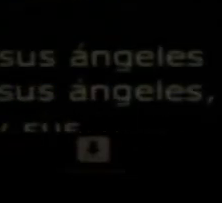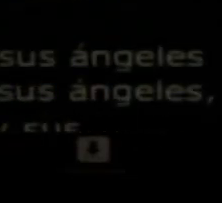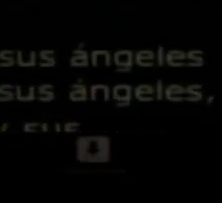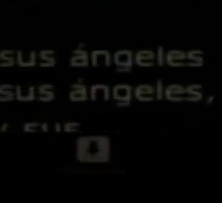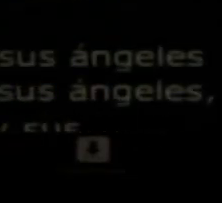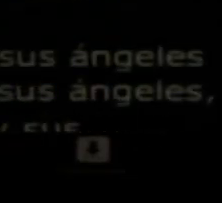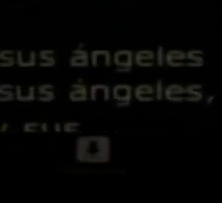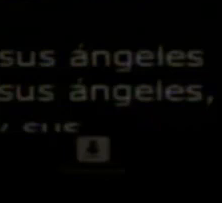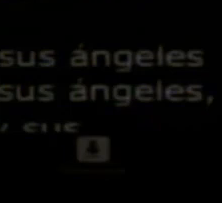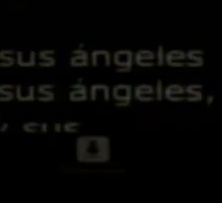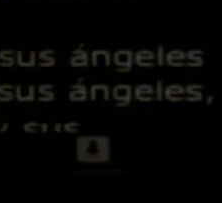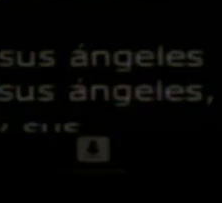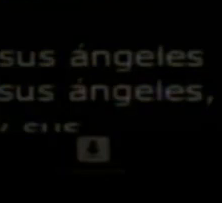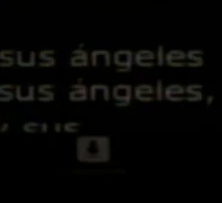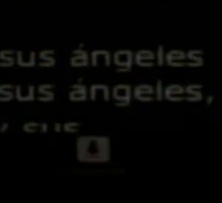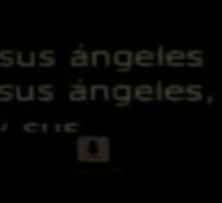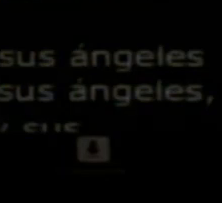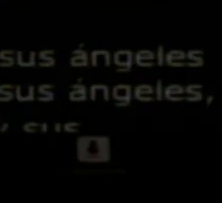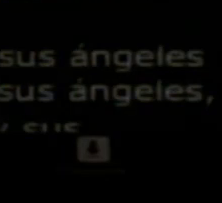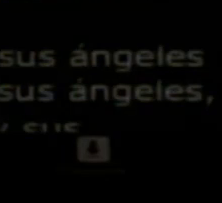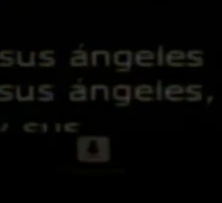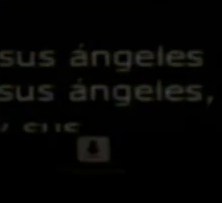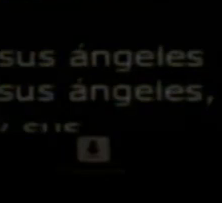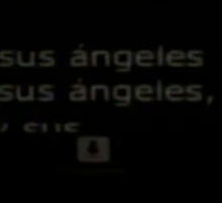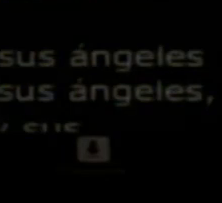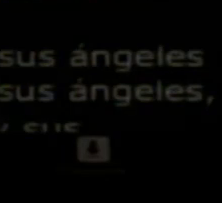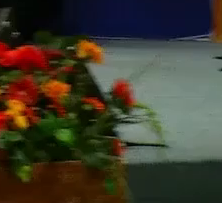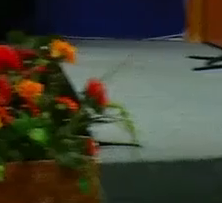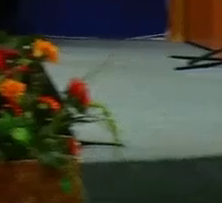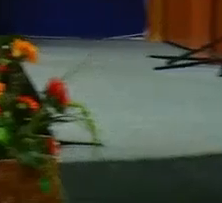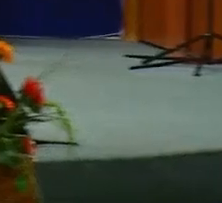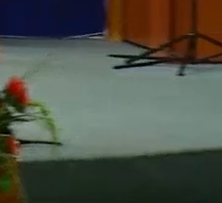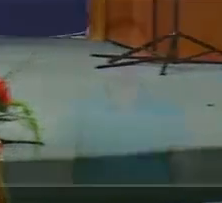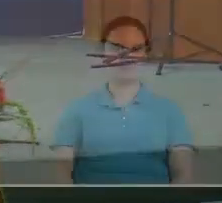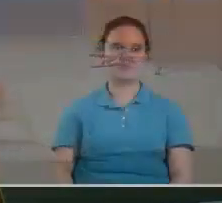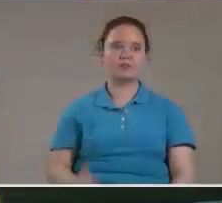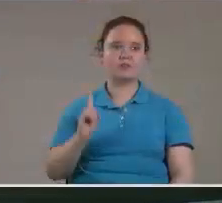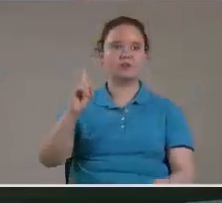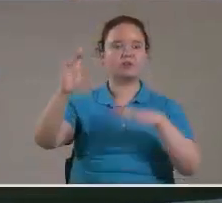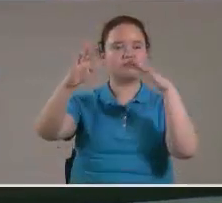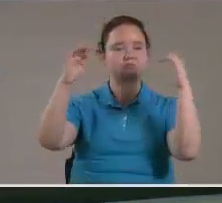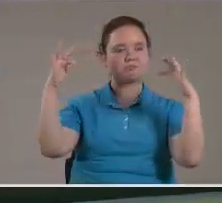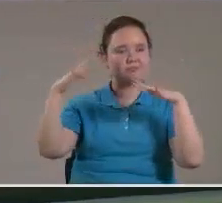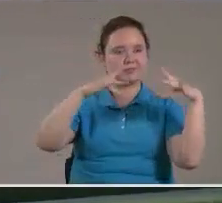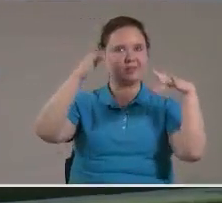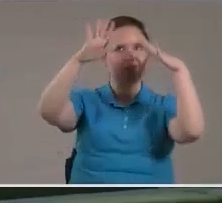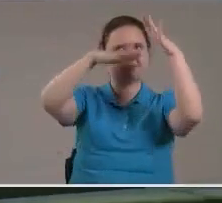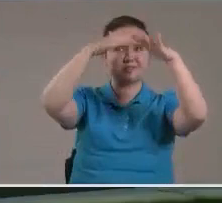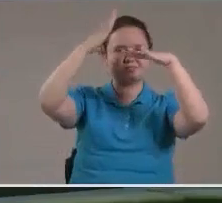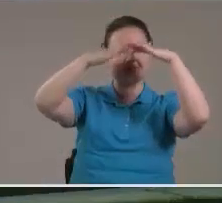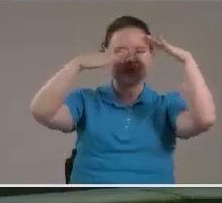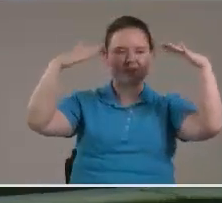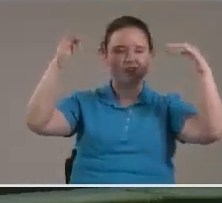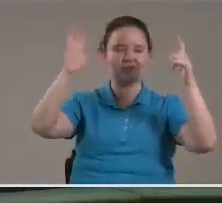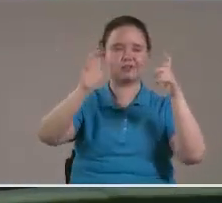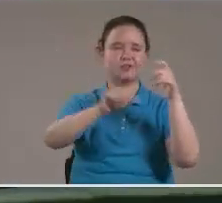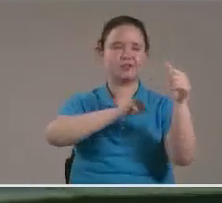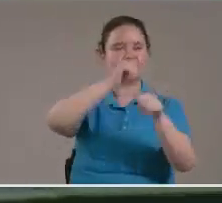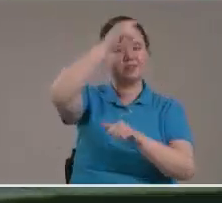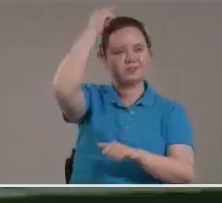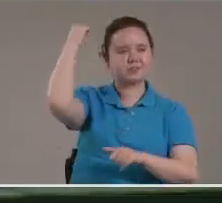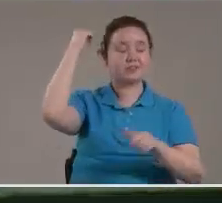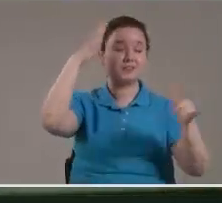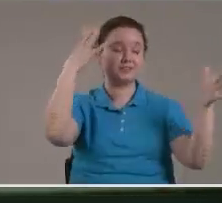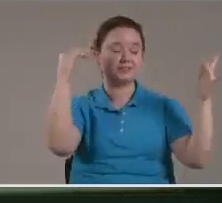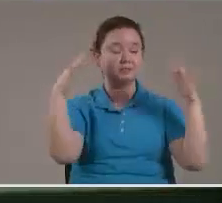Vino la batalla Que se trabó En el cielo Según esta versión Se trabó una batalla En el cielo Miguel y Susana Y les iniciaron Y combatir Contra el